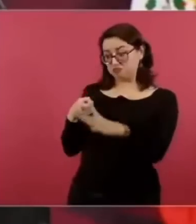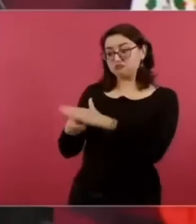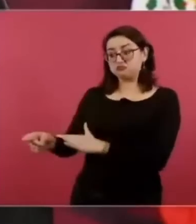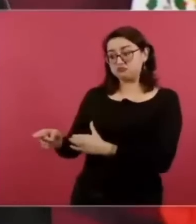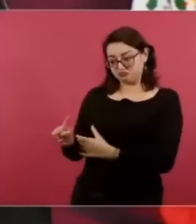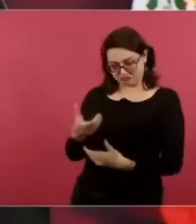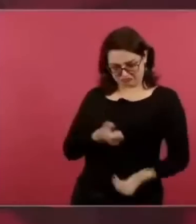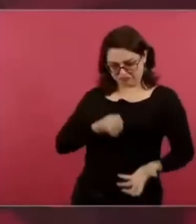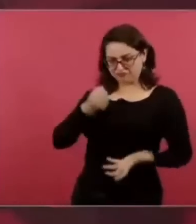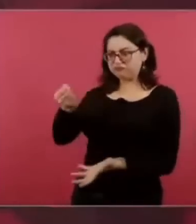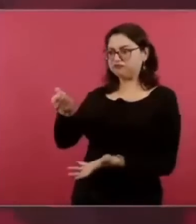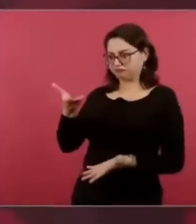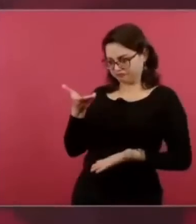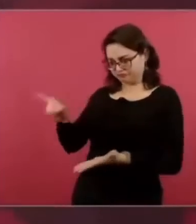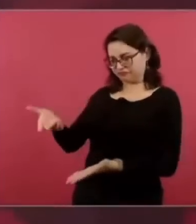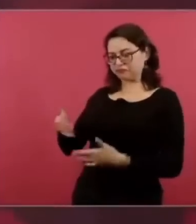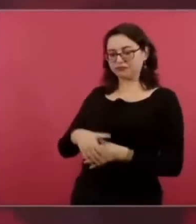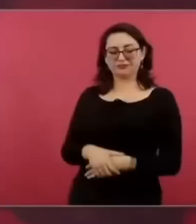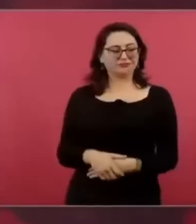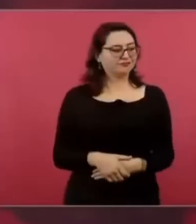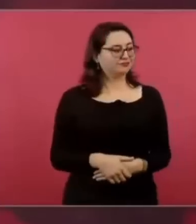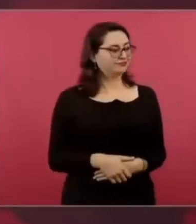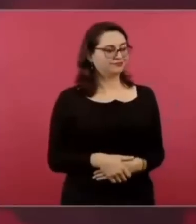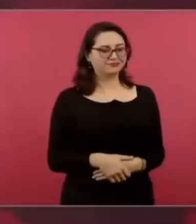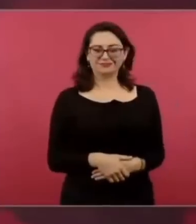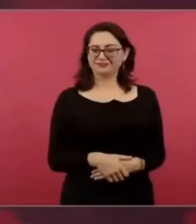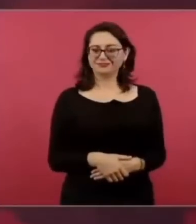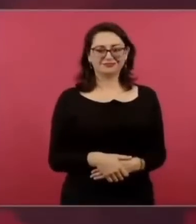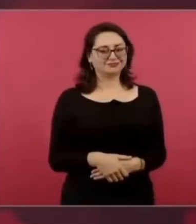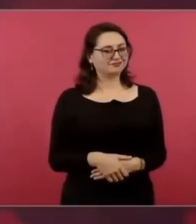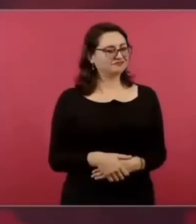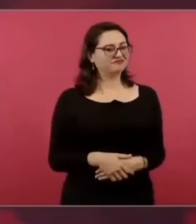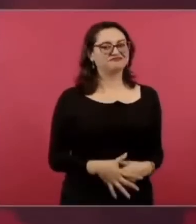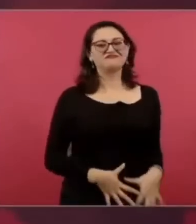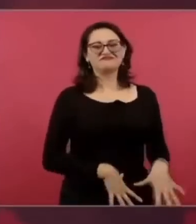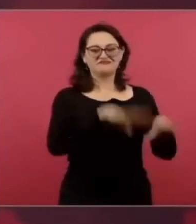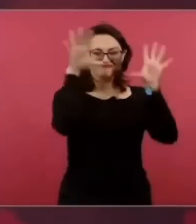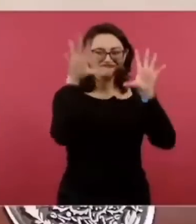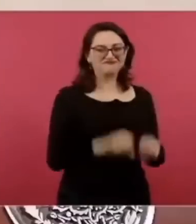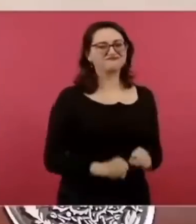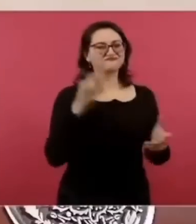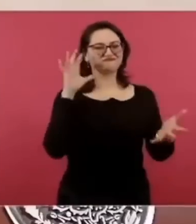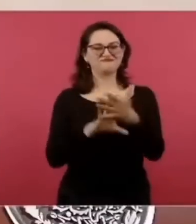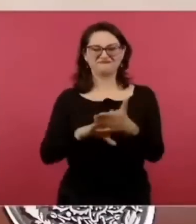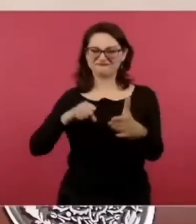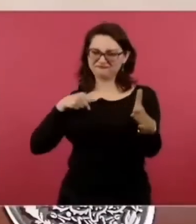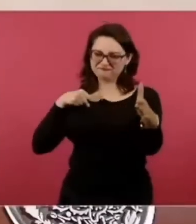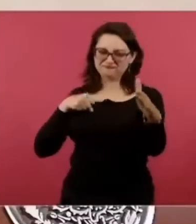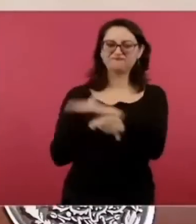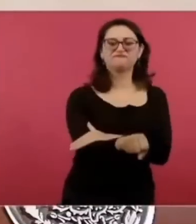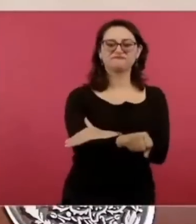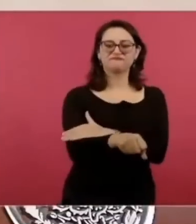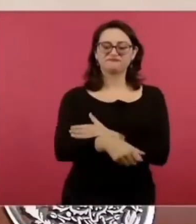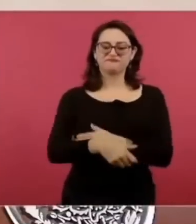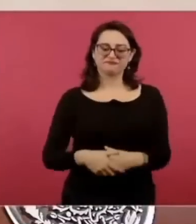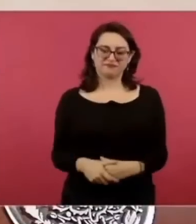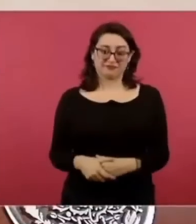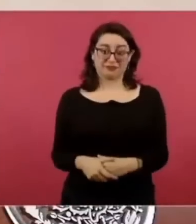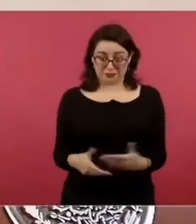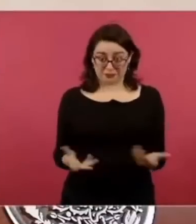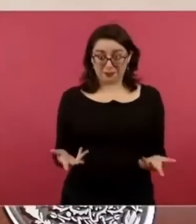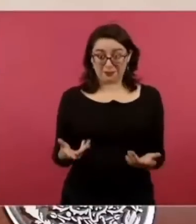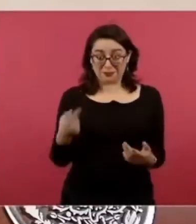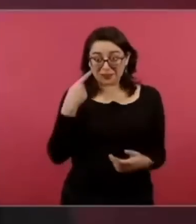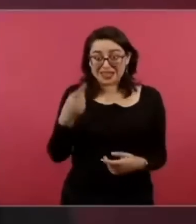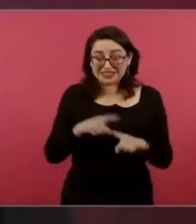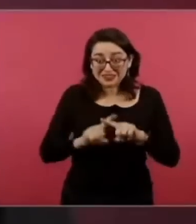Y son otros tiempos. Ya están detenidos. O